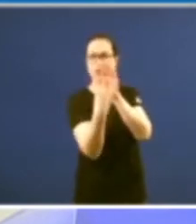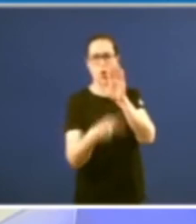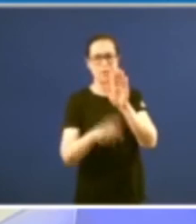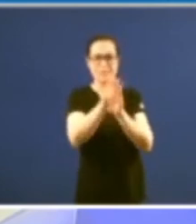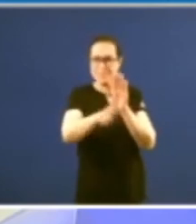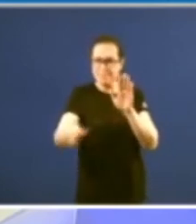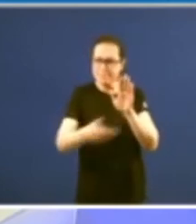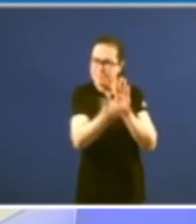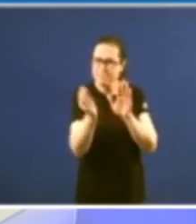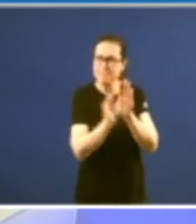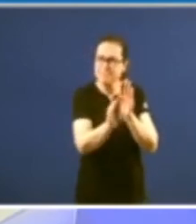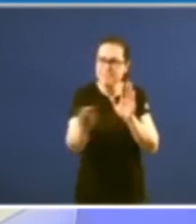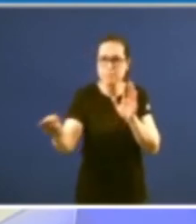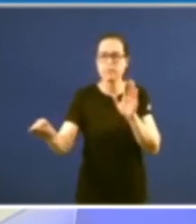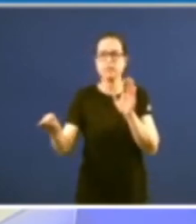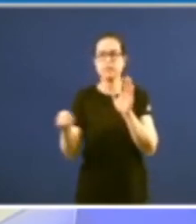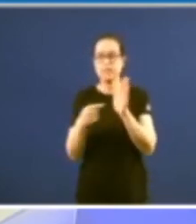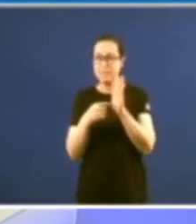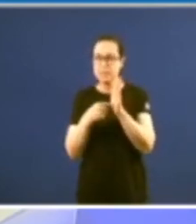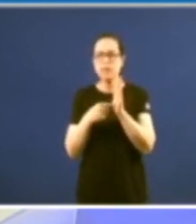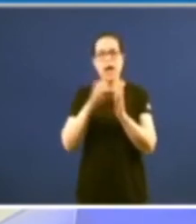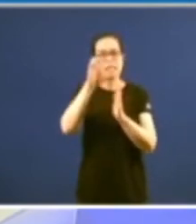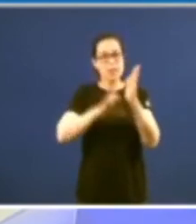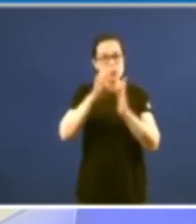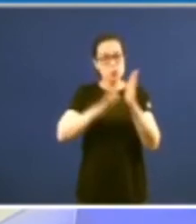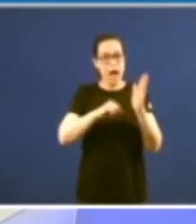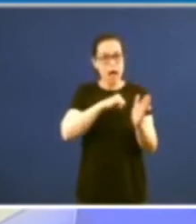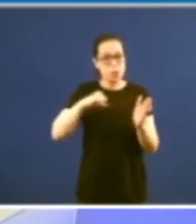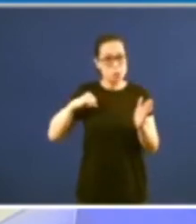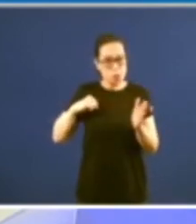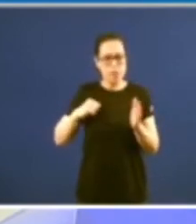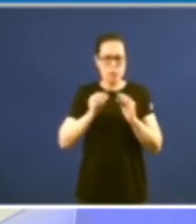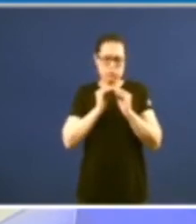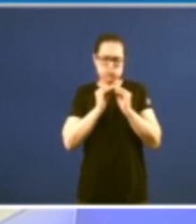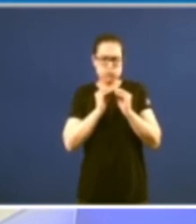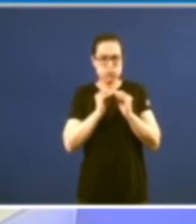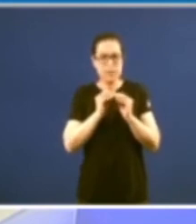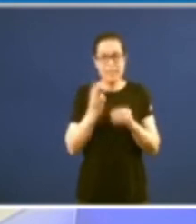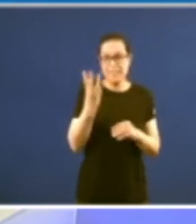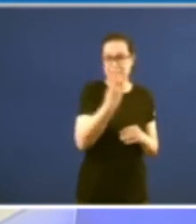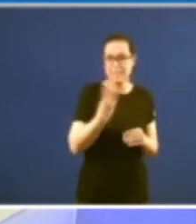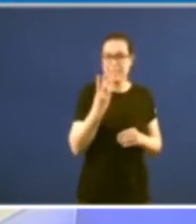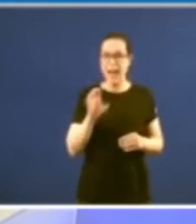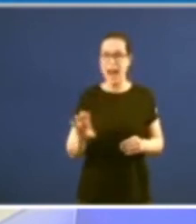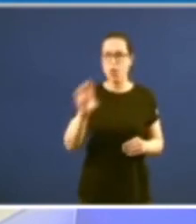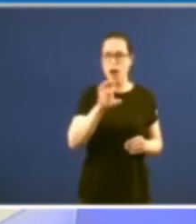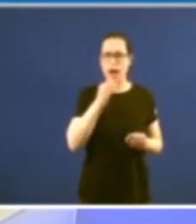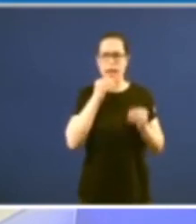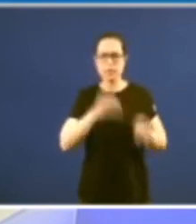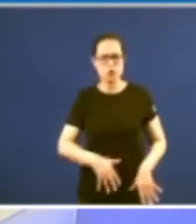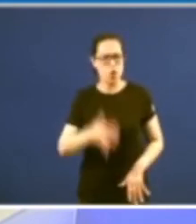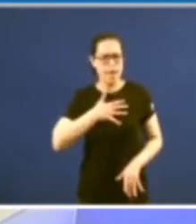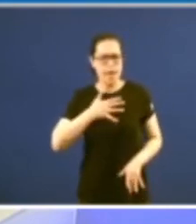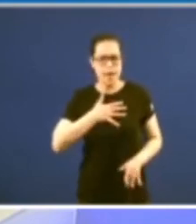a región recoge os textos íntegros dos estatutos de autonomía elaborados para as tres nacionalidades históricas do Estado español ao